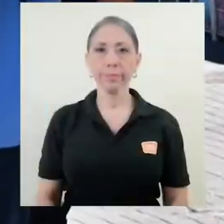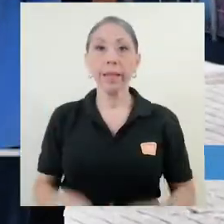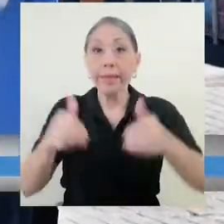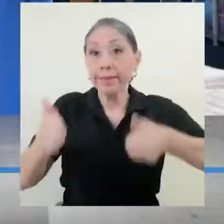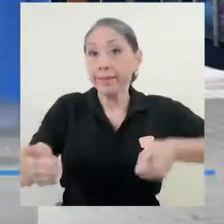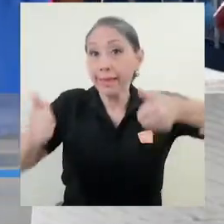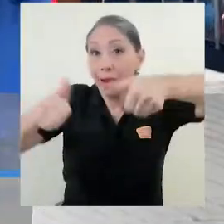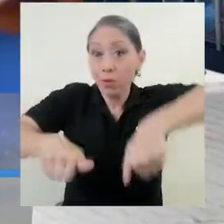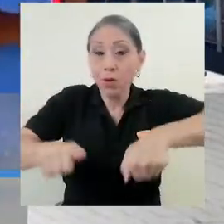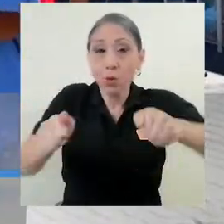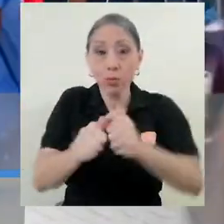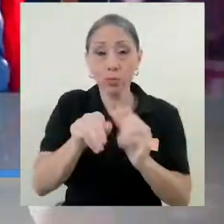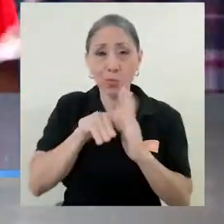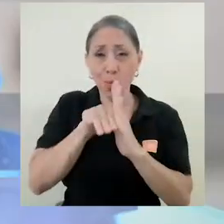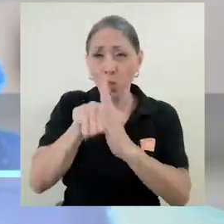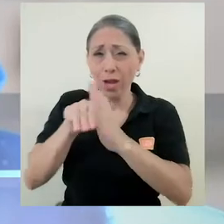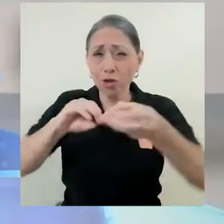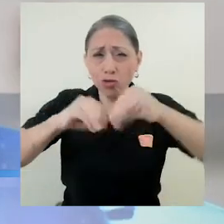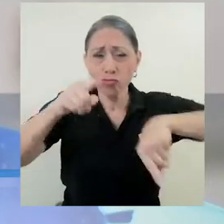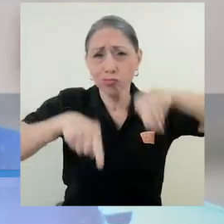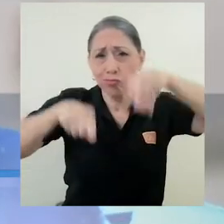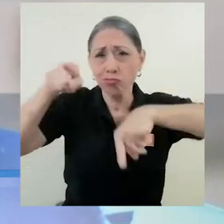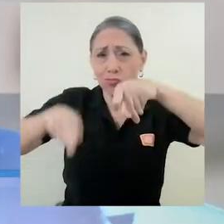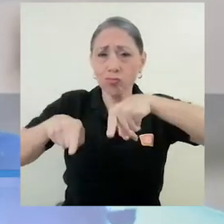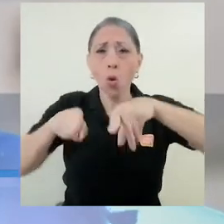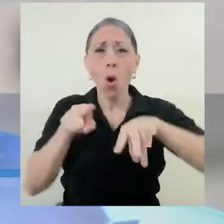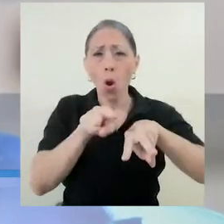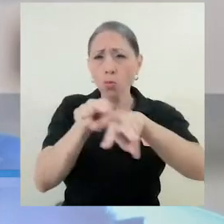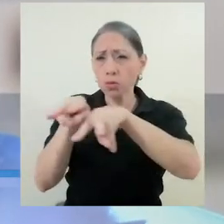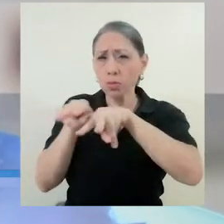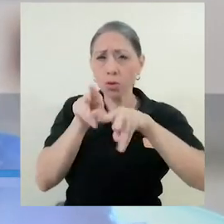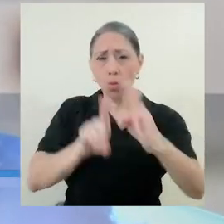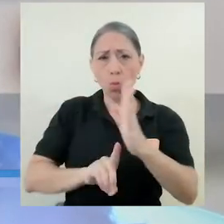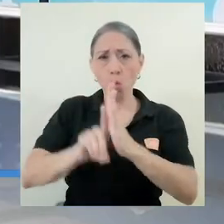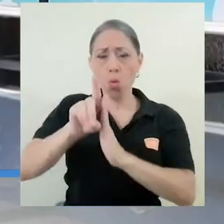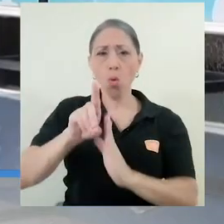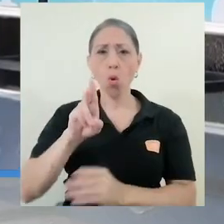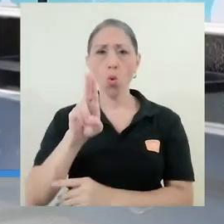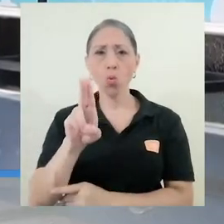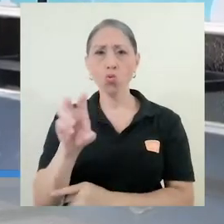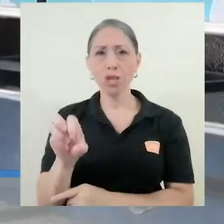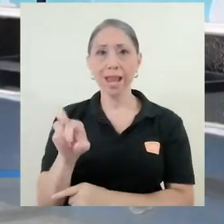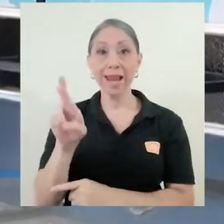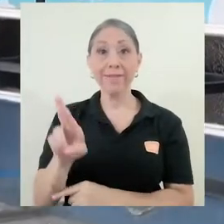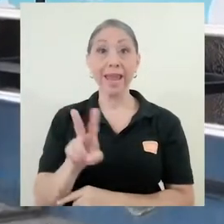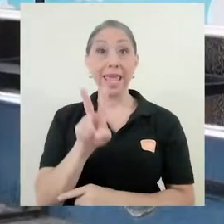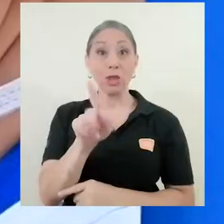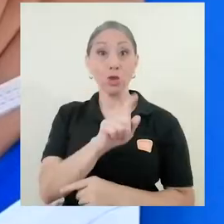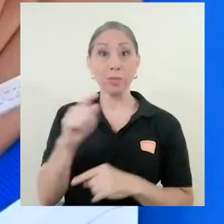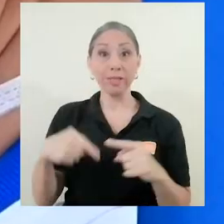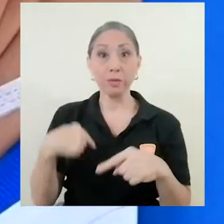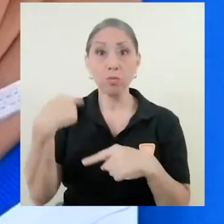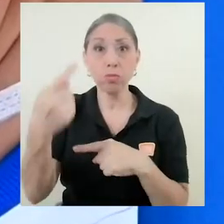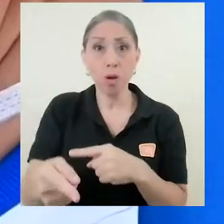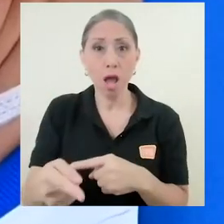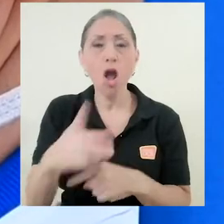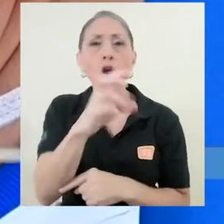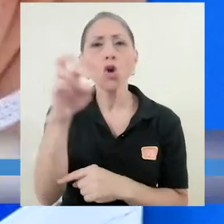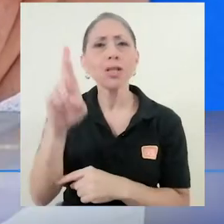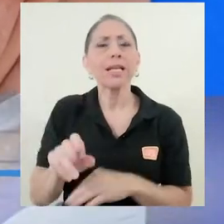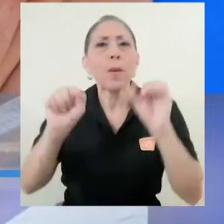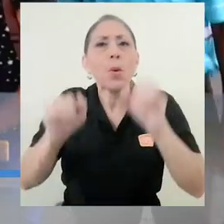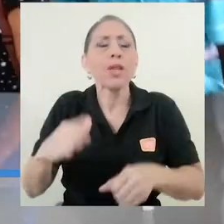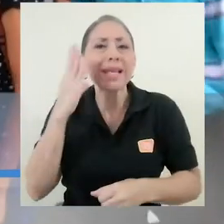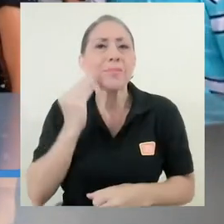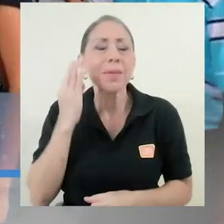De acuerdo con los modelos estadísticos del Observatorio del Desarrollo de la UCR, en dos meses Costa Rica podría